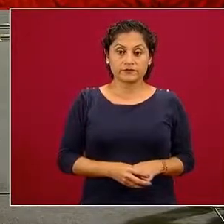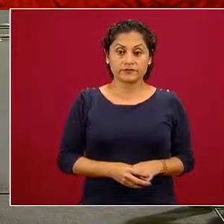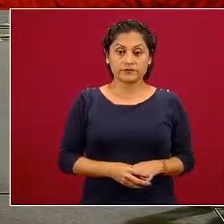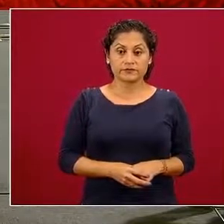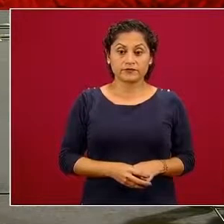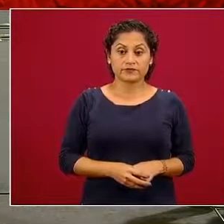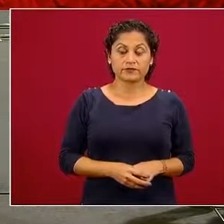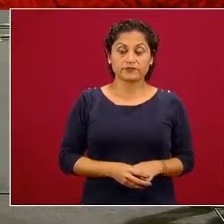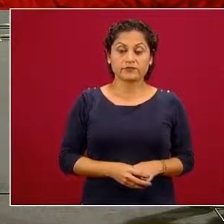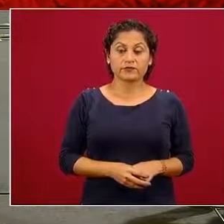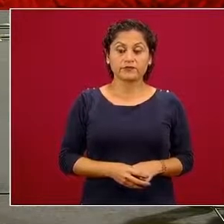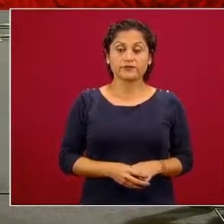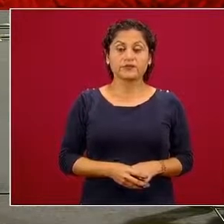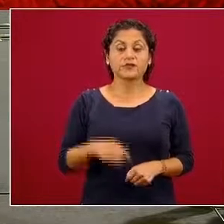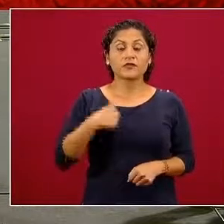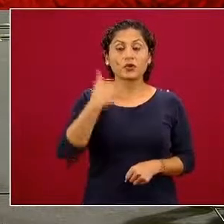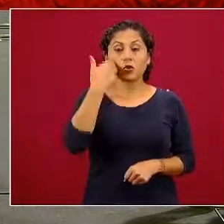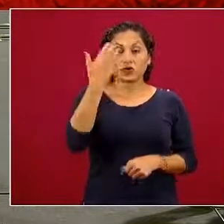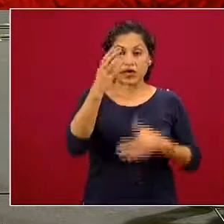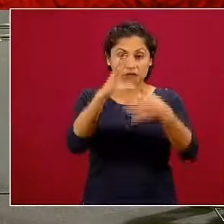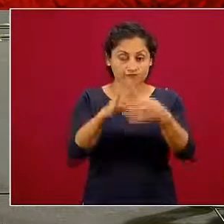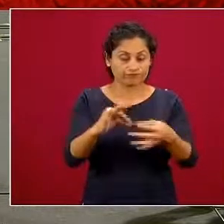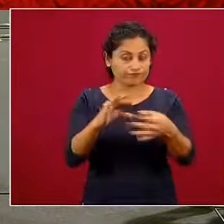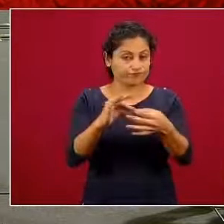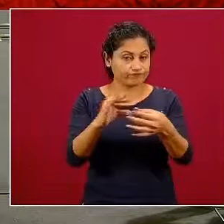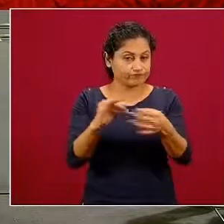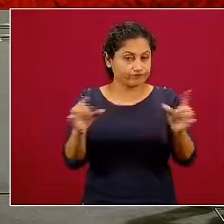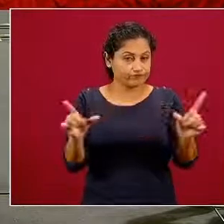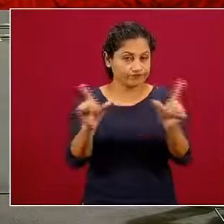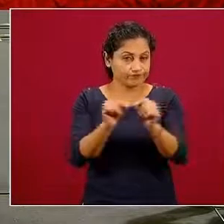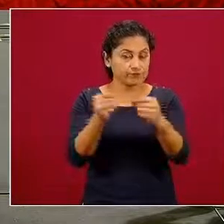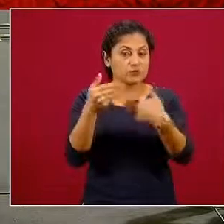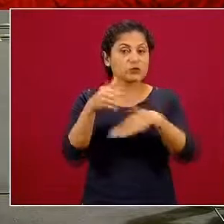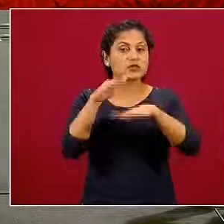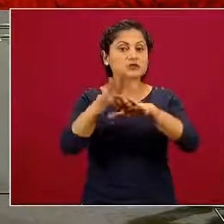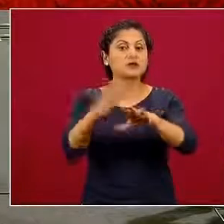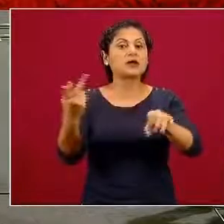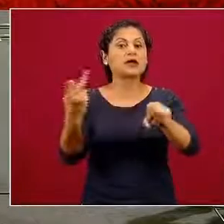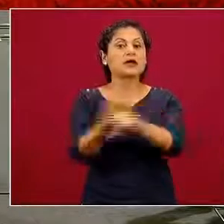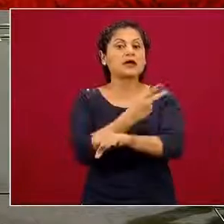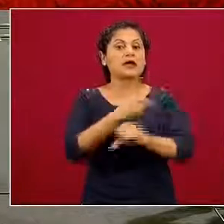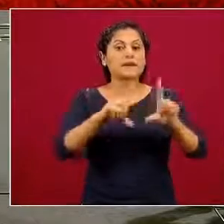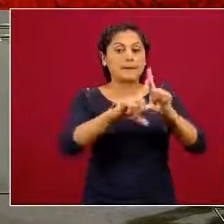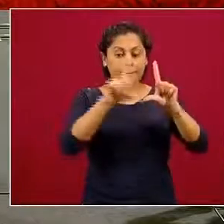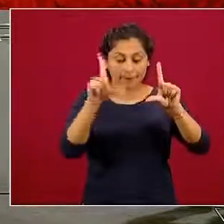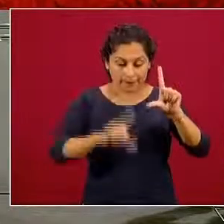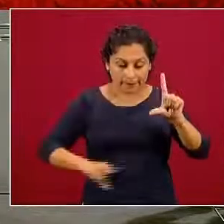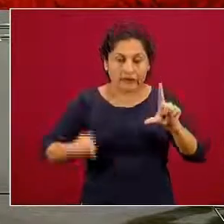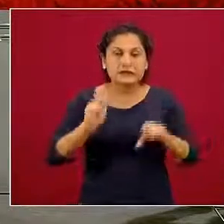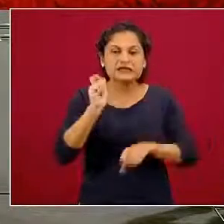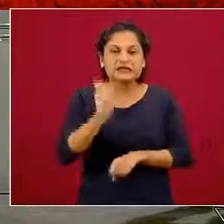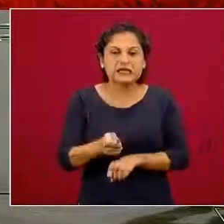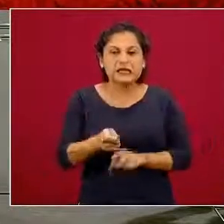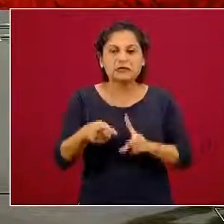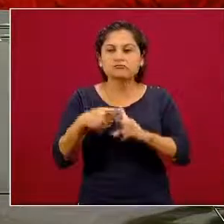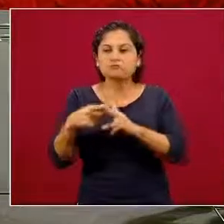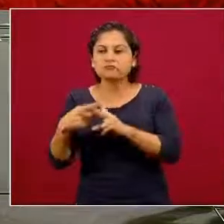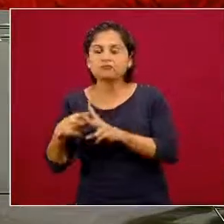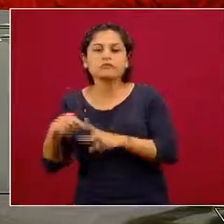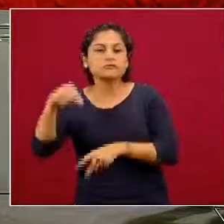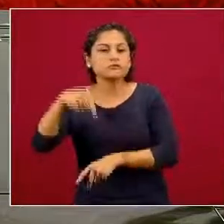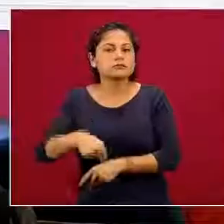Bueno, pues quiero platicarles ahora un poquito acerca del contexto nacional, de los números que tenemos en nuestro país.